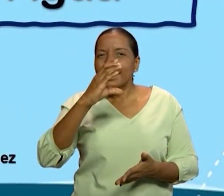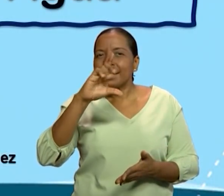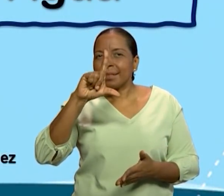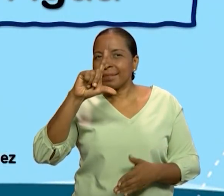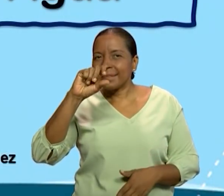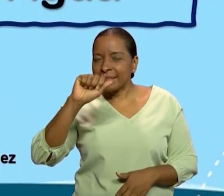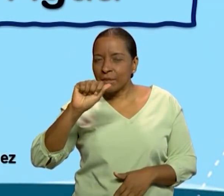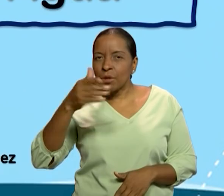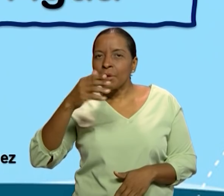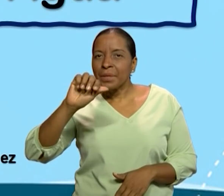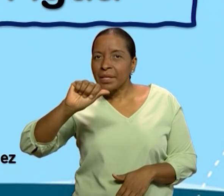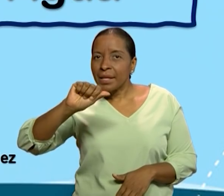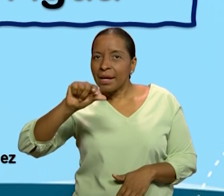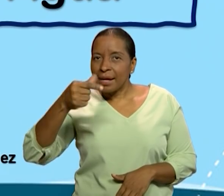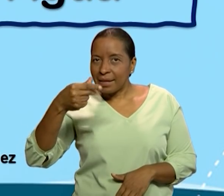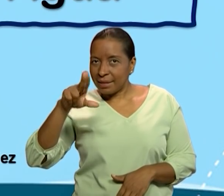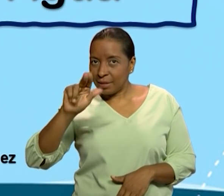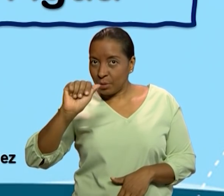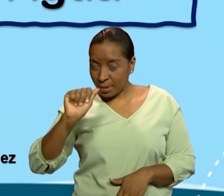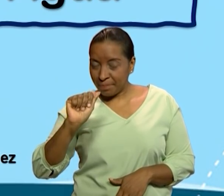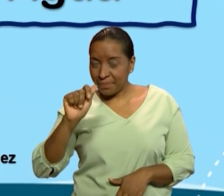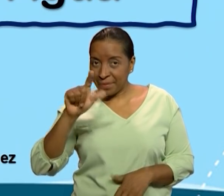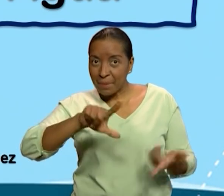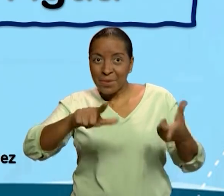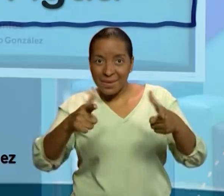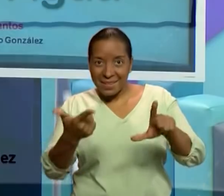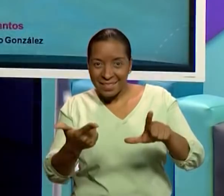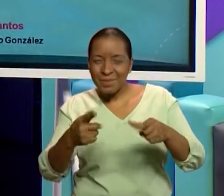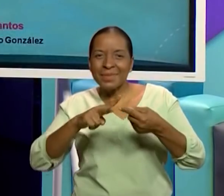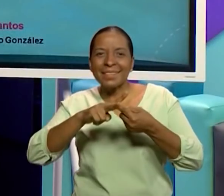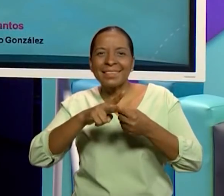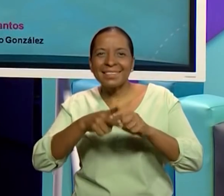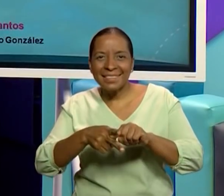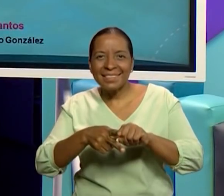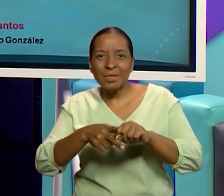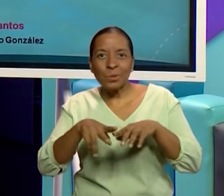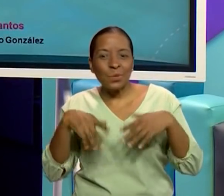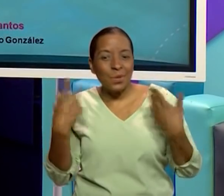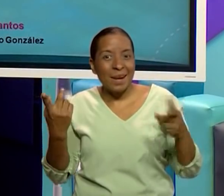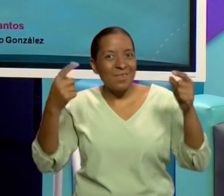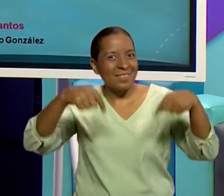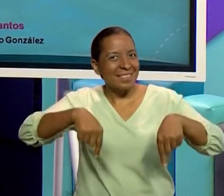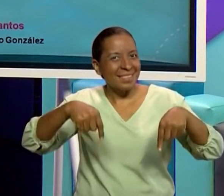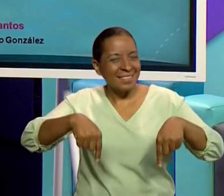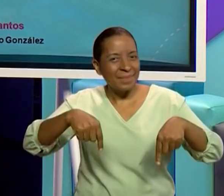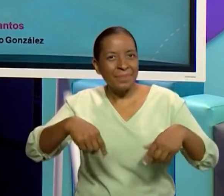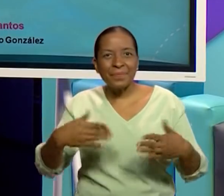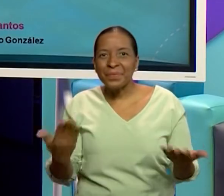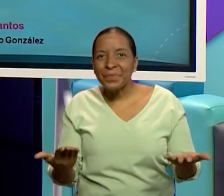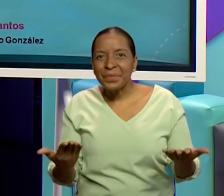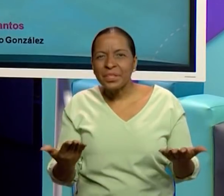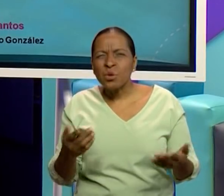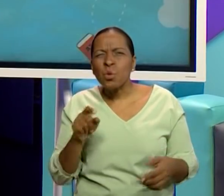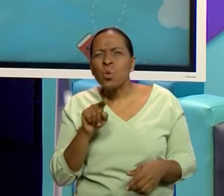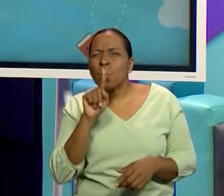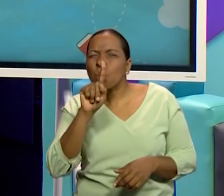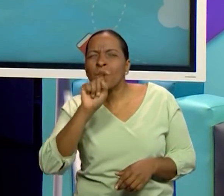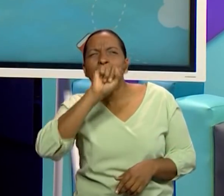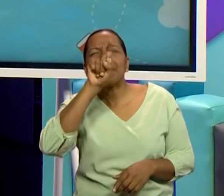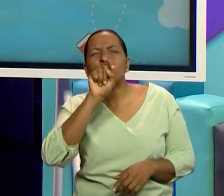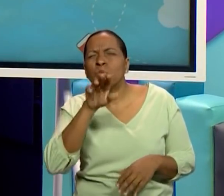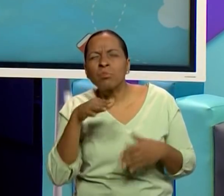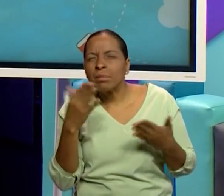agua. Bien, estamos listos para iniciar nuestra aventura del día de hoy con una pregunta.